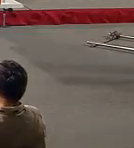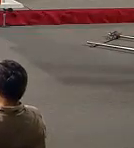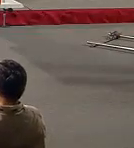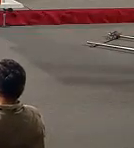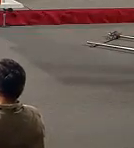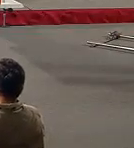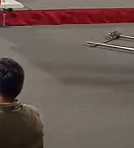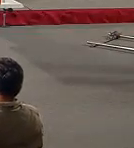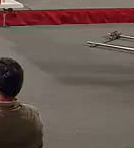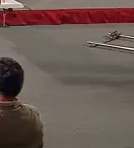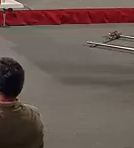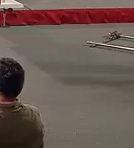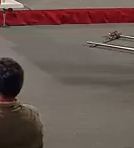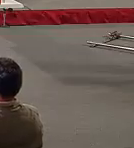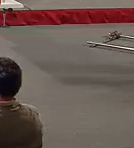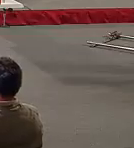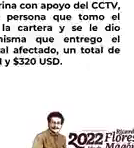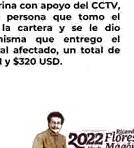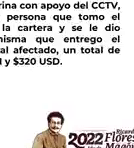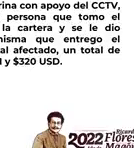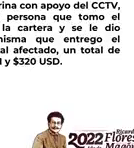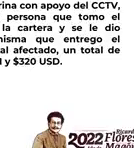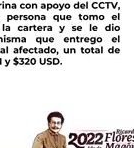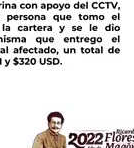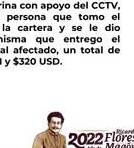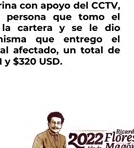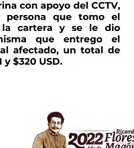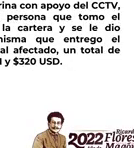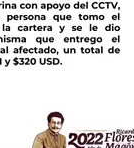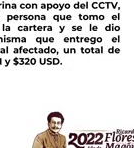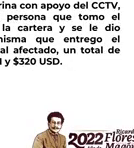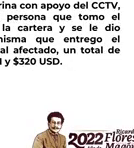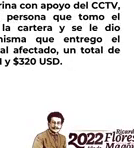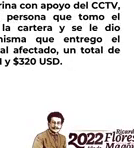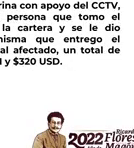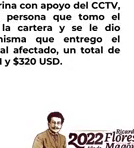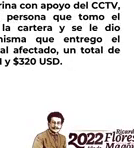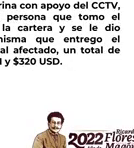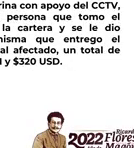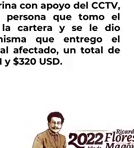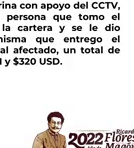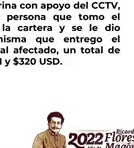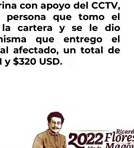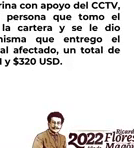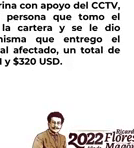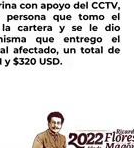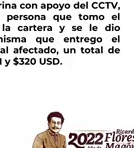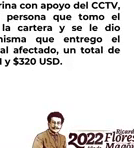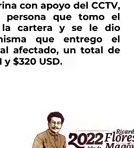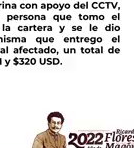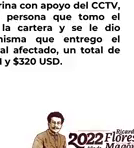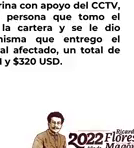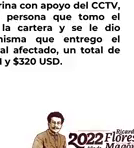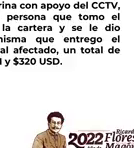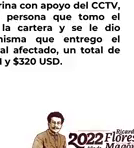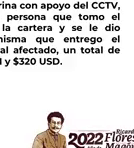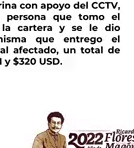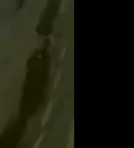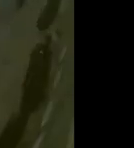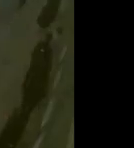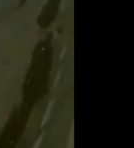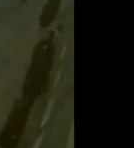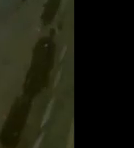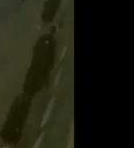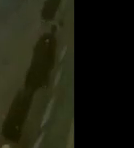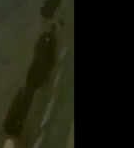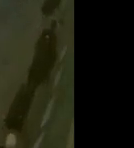cartera, un señor estaba sentado ahí en su asiento, se va, se le cae la cartera y se logra ver en las cámaras cómo